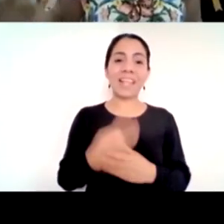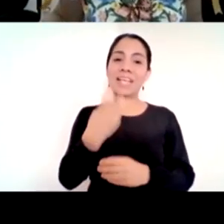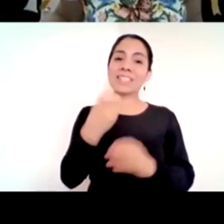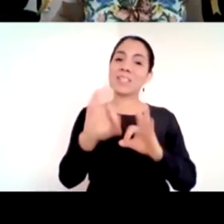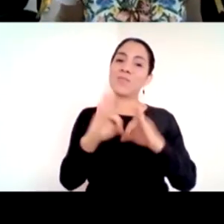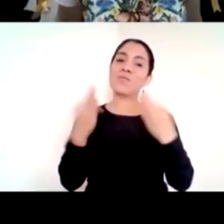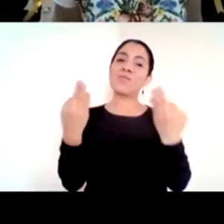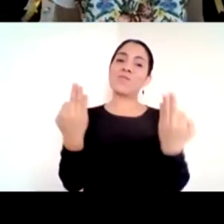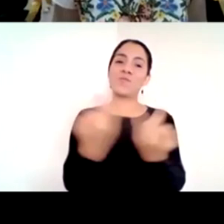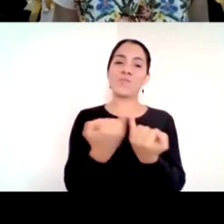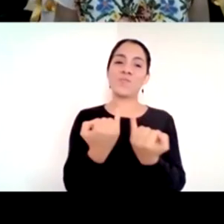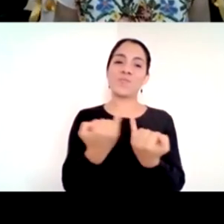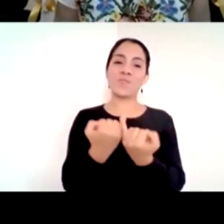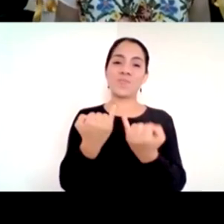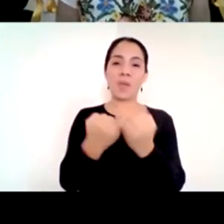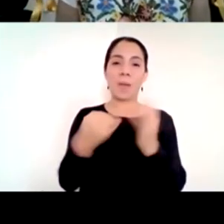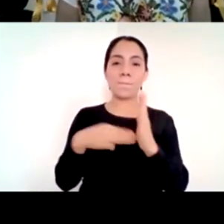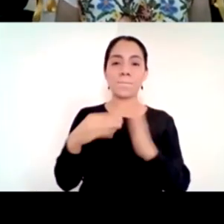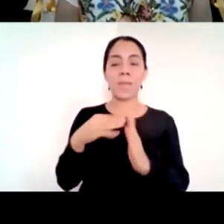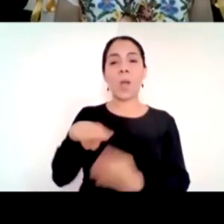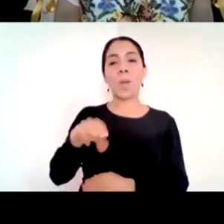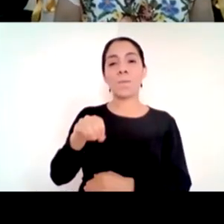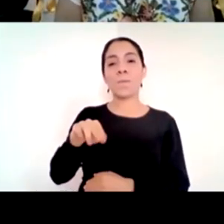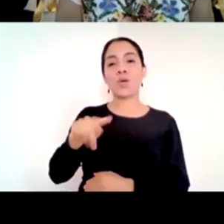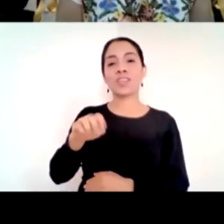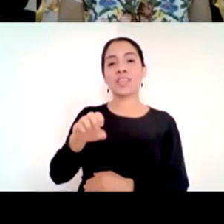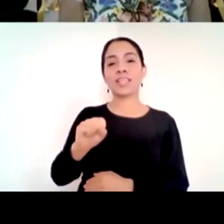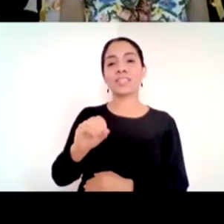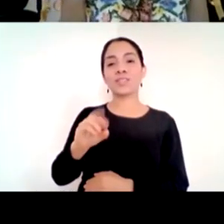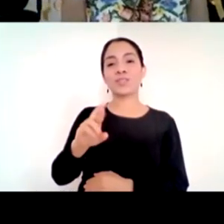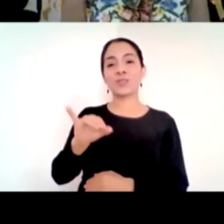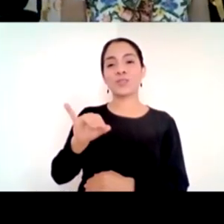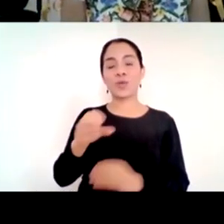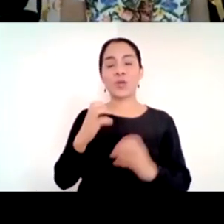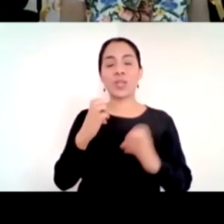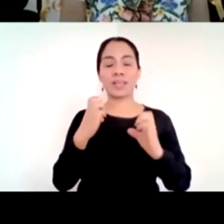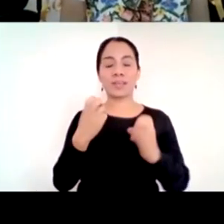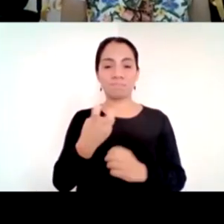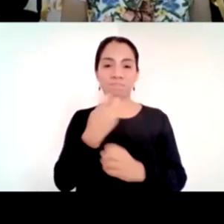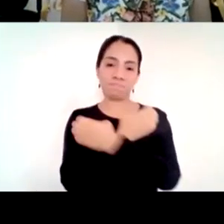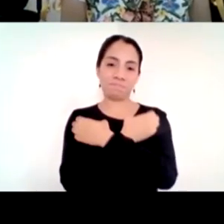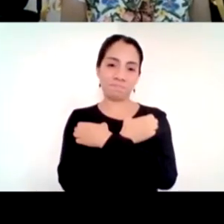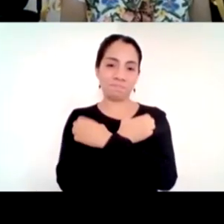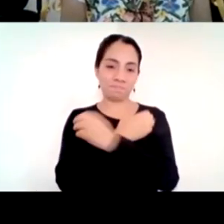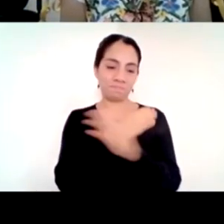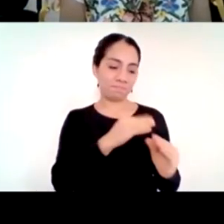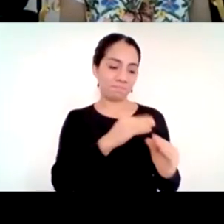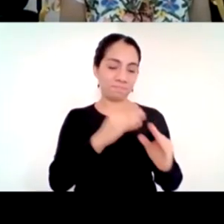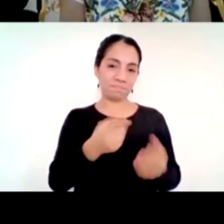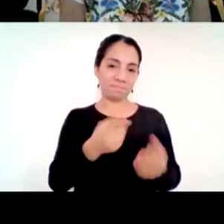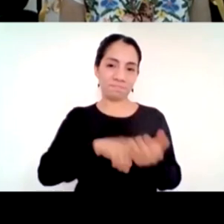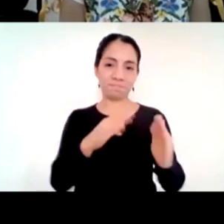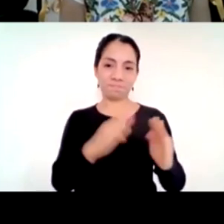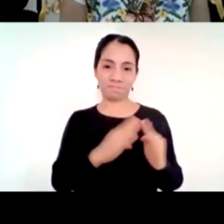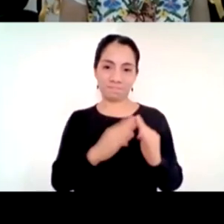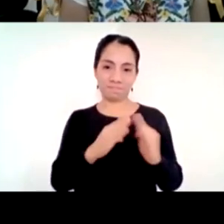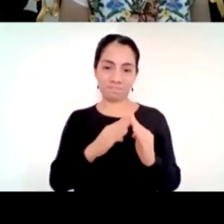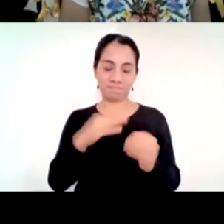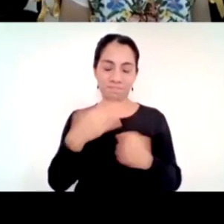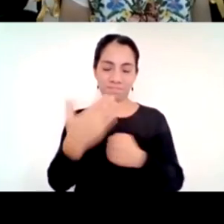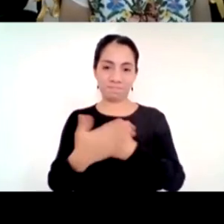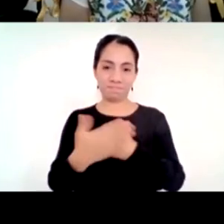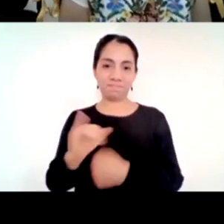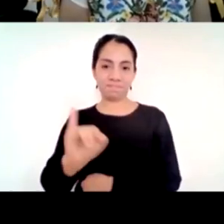gracias pues aquí en el orden en el que estábamos me atrevo a a dar la conclusión